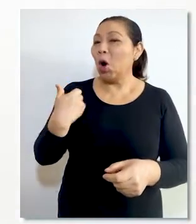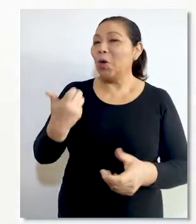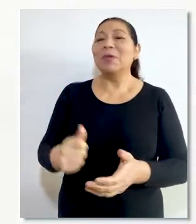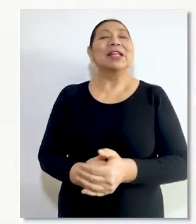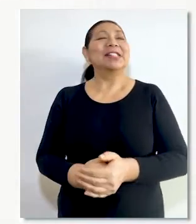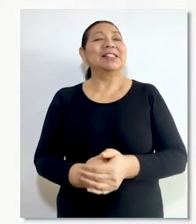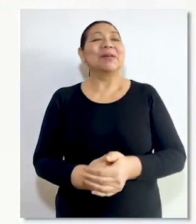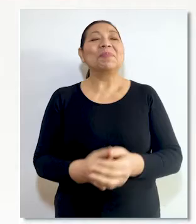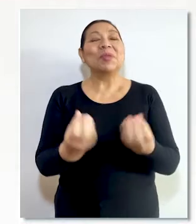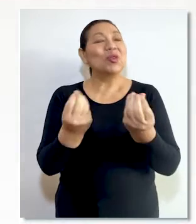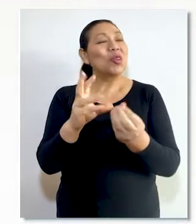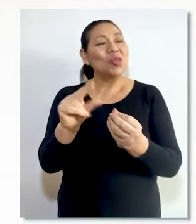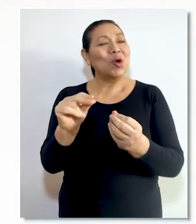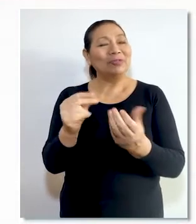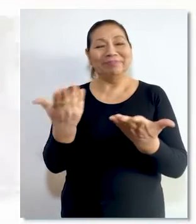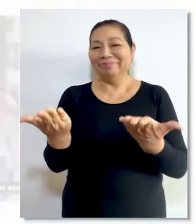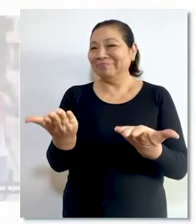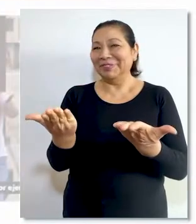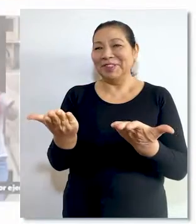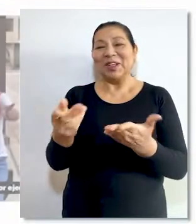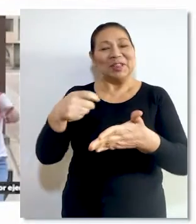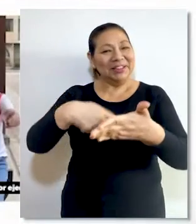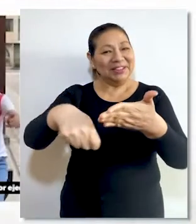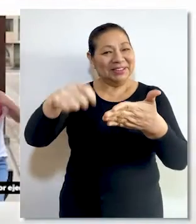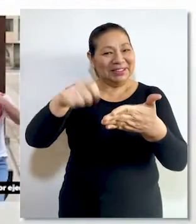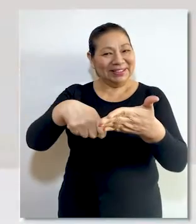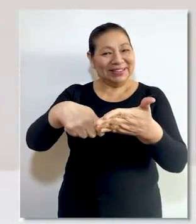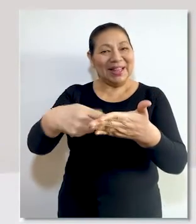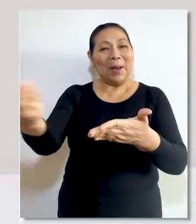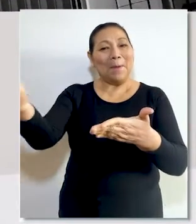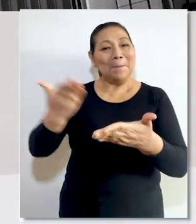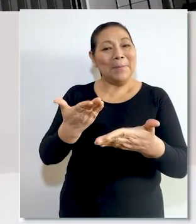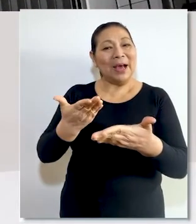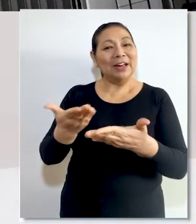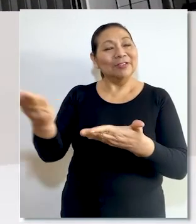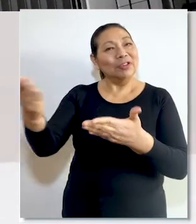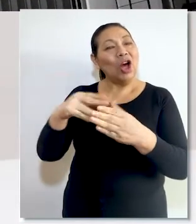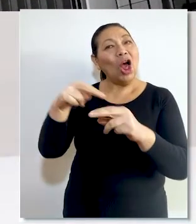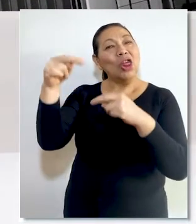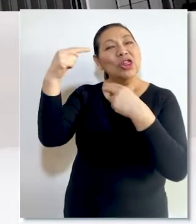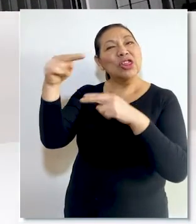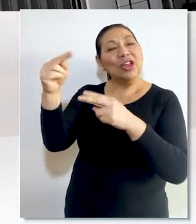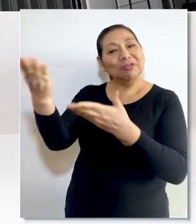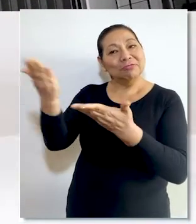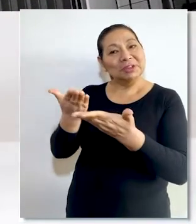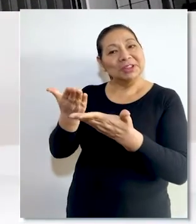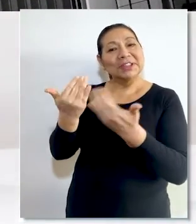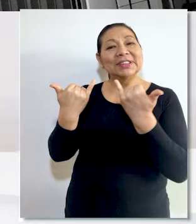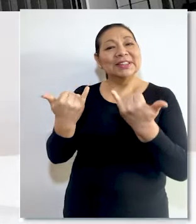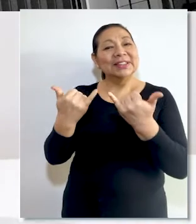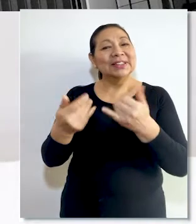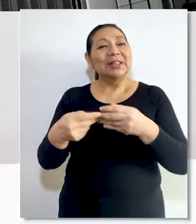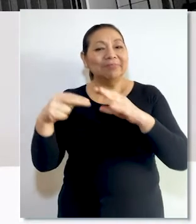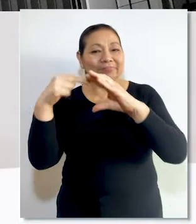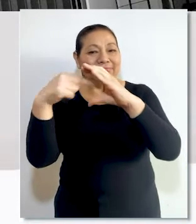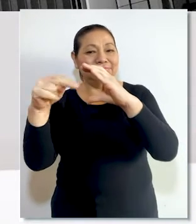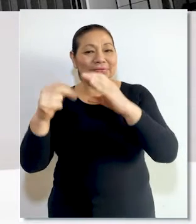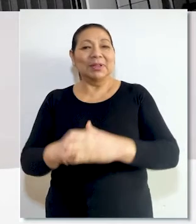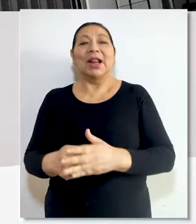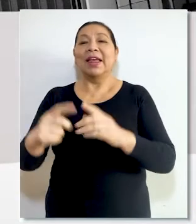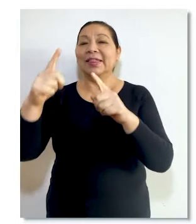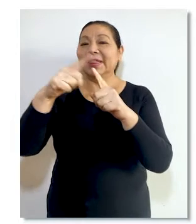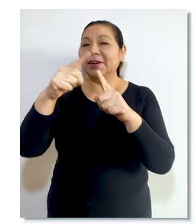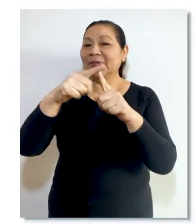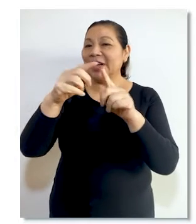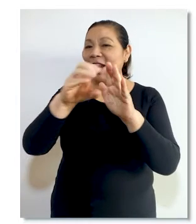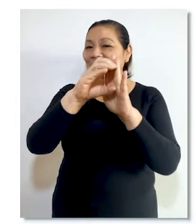niños y adolescentes. No esperes más y suscríbete a nuestro canal para recibir una notificación de este gran lanzamiento.